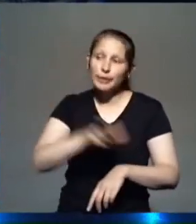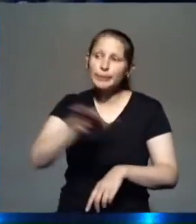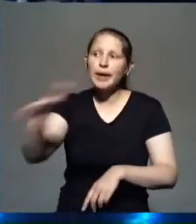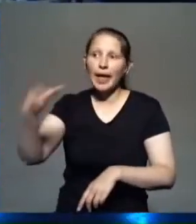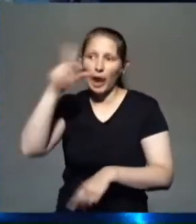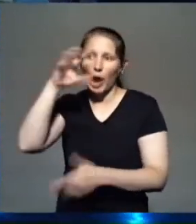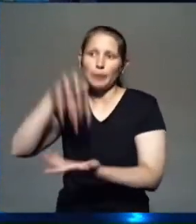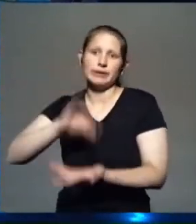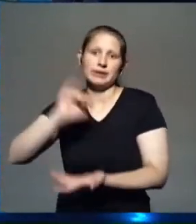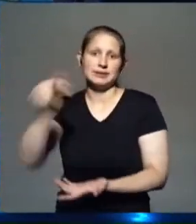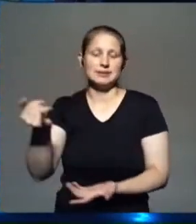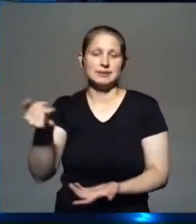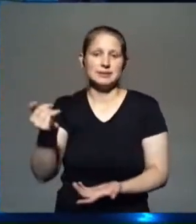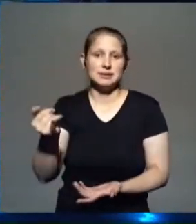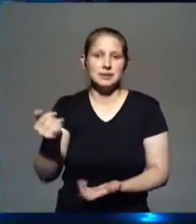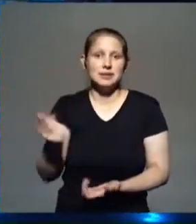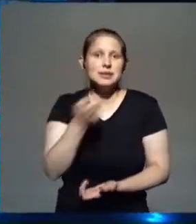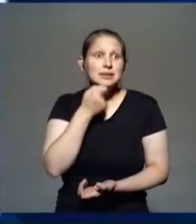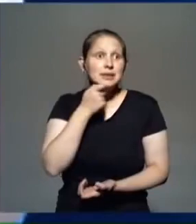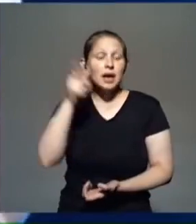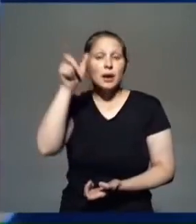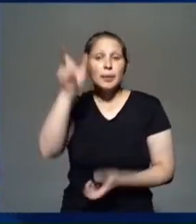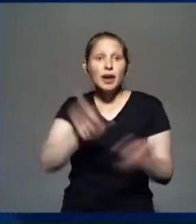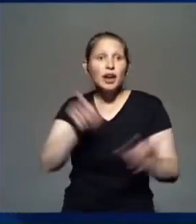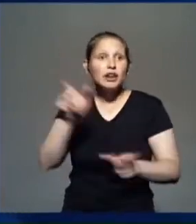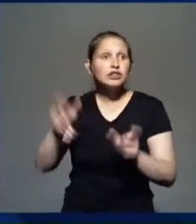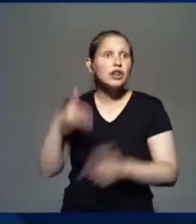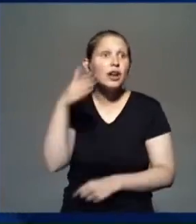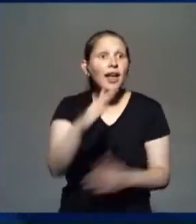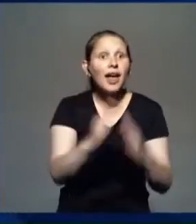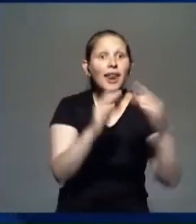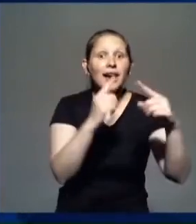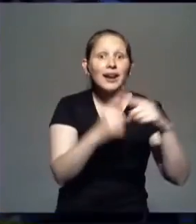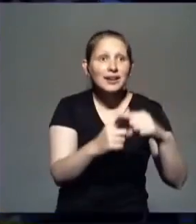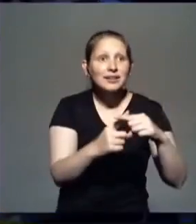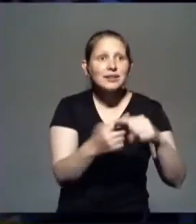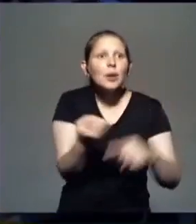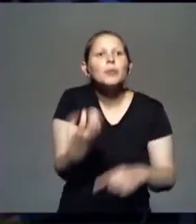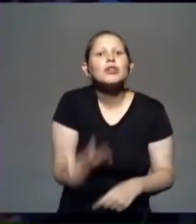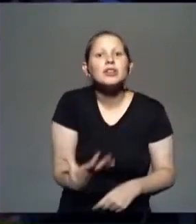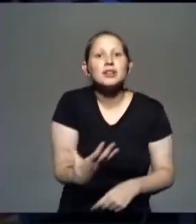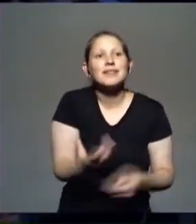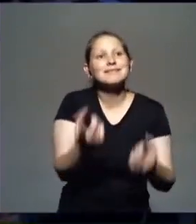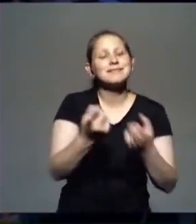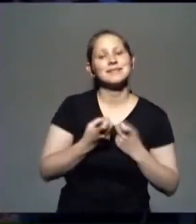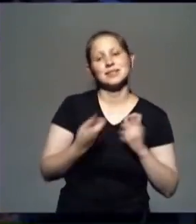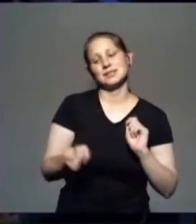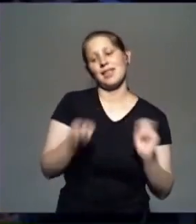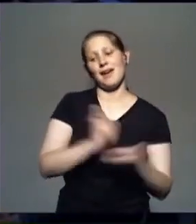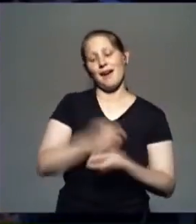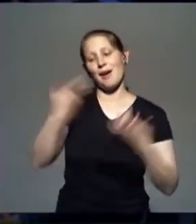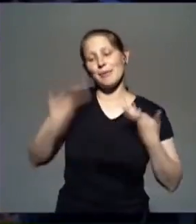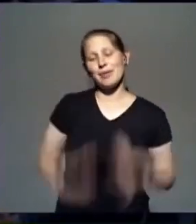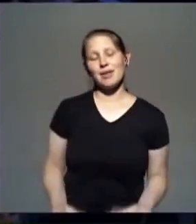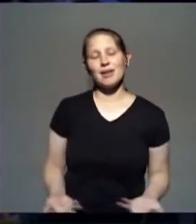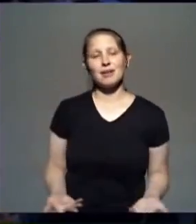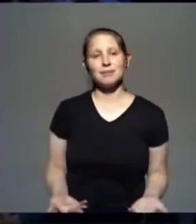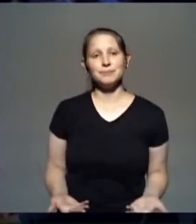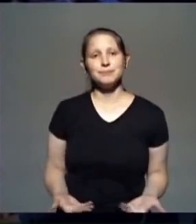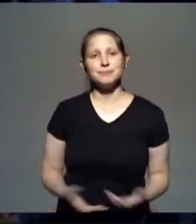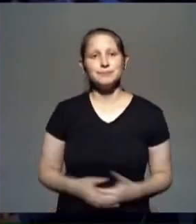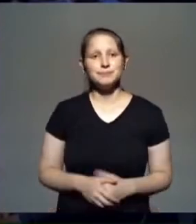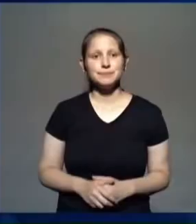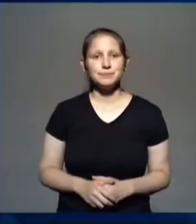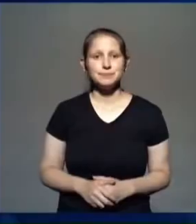dice, yo necesito cambiar. ¿Cuántos necesitan cambiar? Por eso estamos acá. Y por eso vas a ver